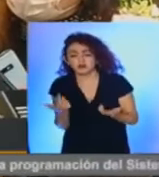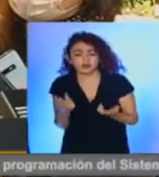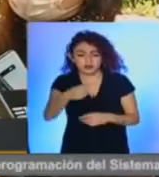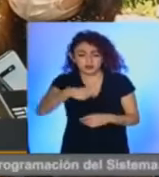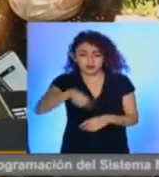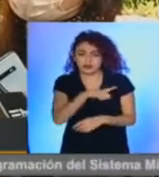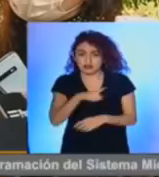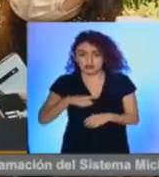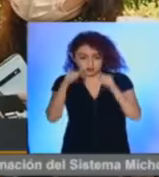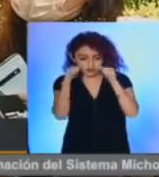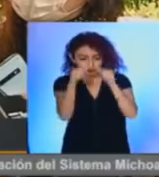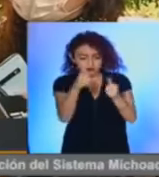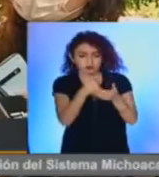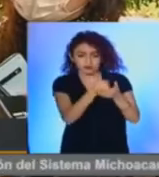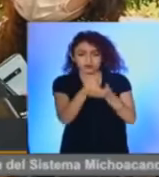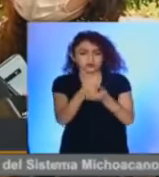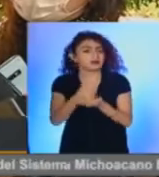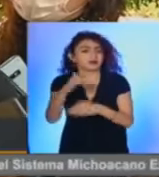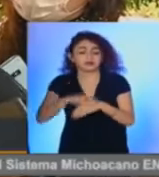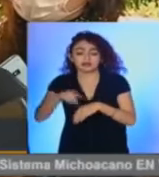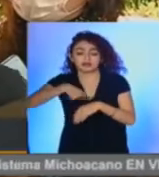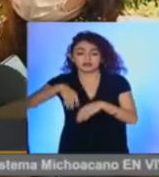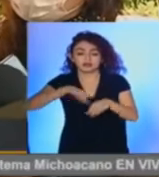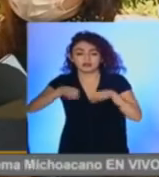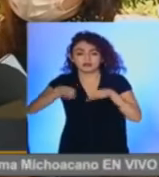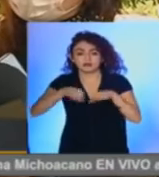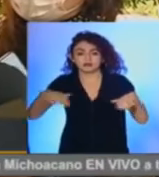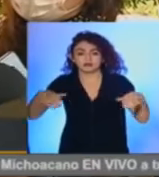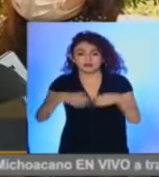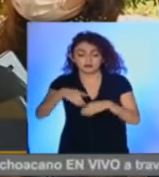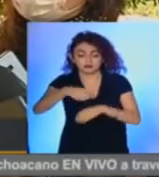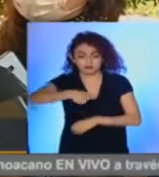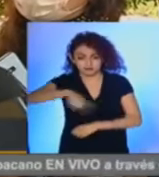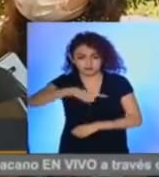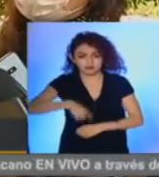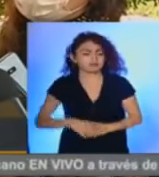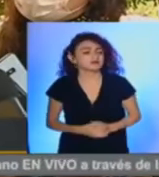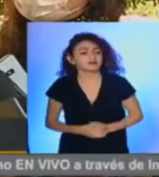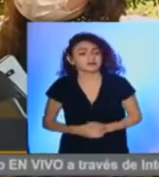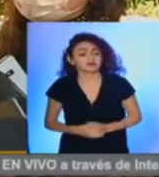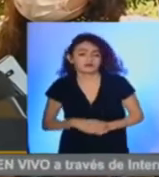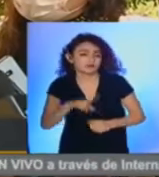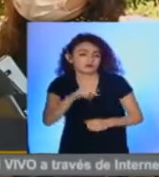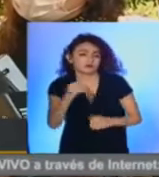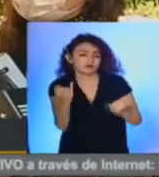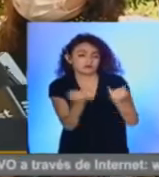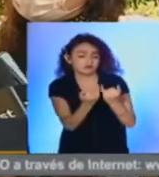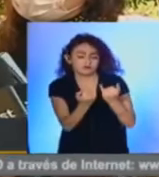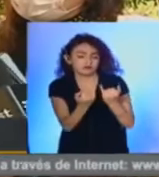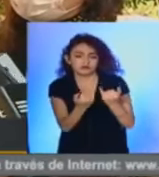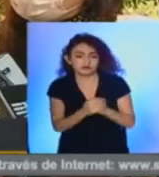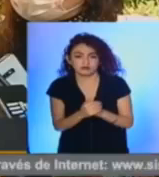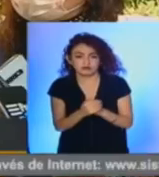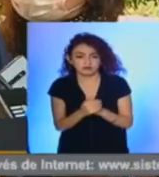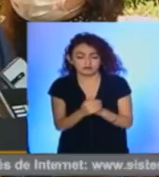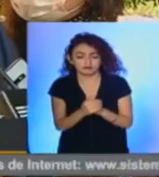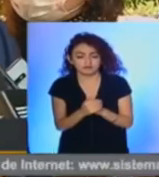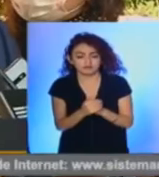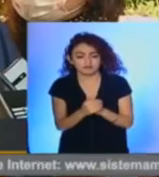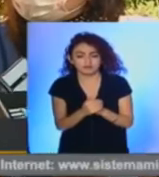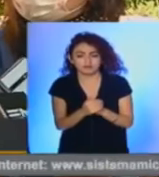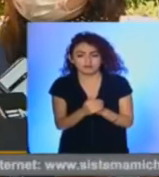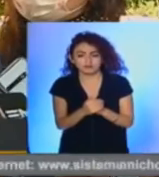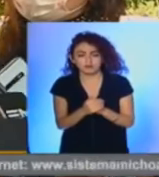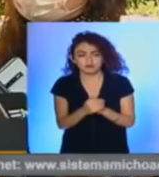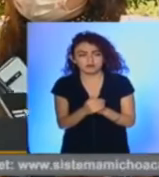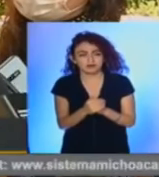es la que debemos de ayudarle, que son las trabajadoras, los trabajadores. Entonces, no es lo mismo, y no es un asunto de